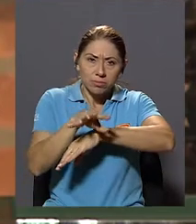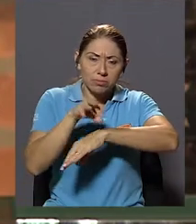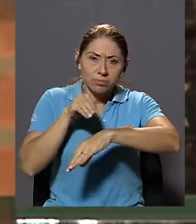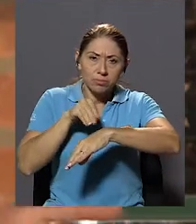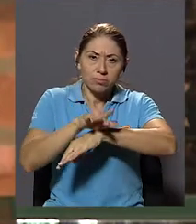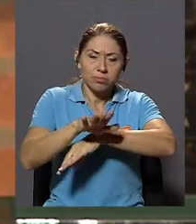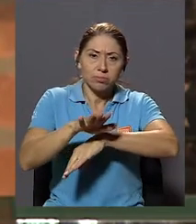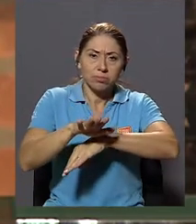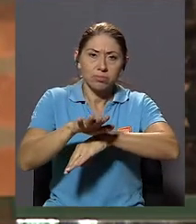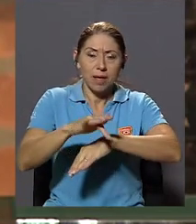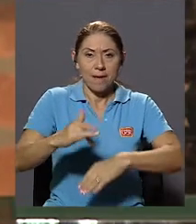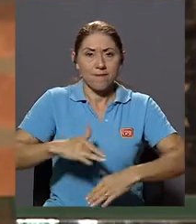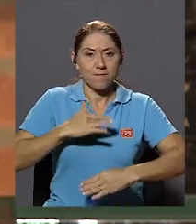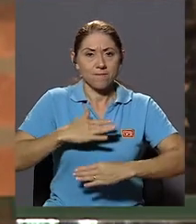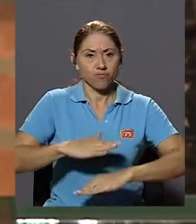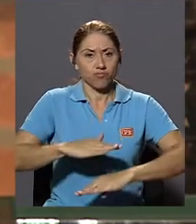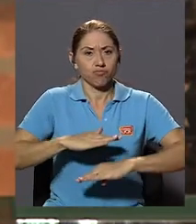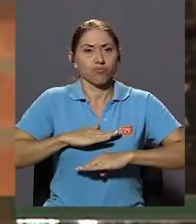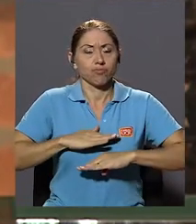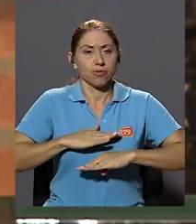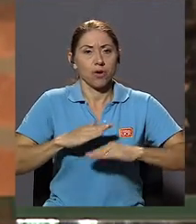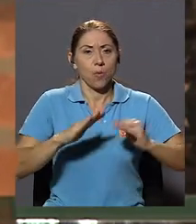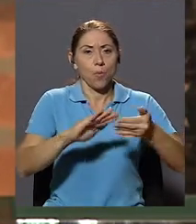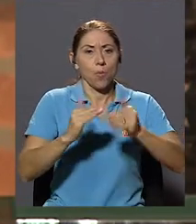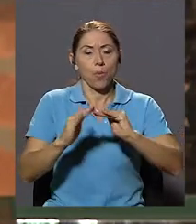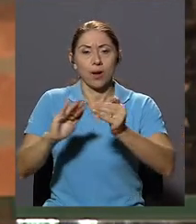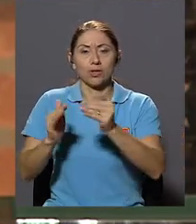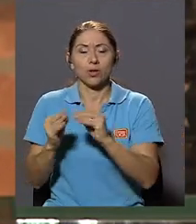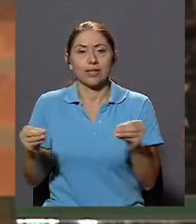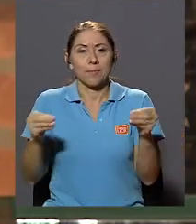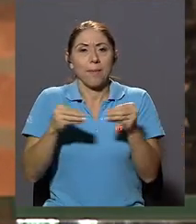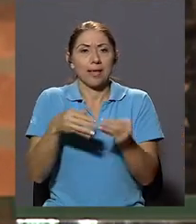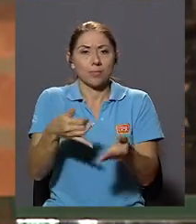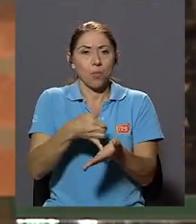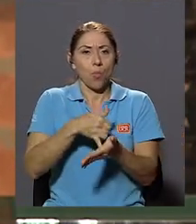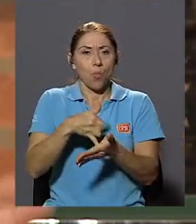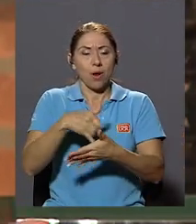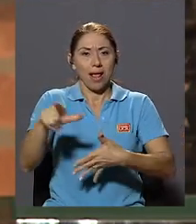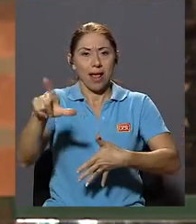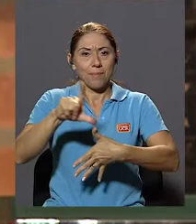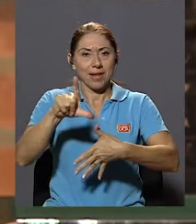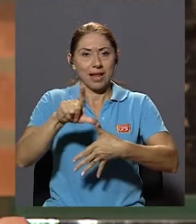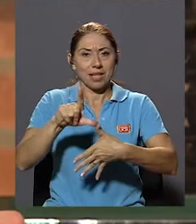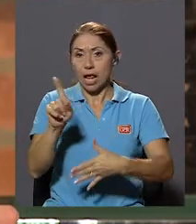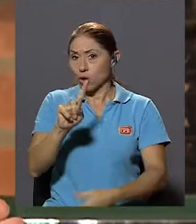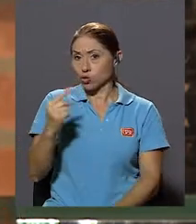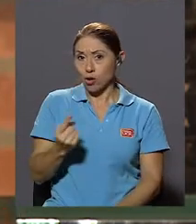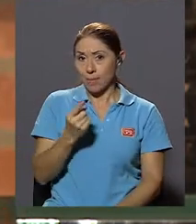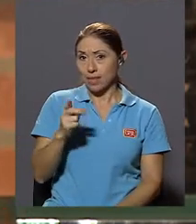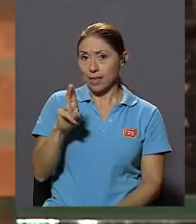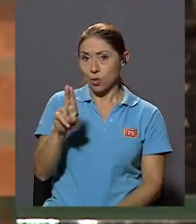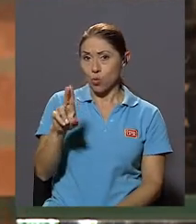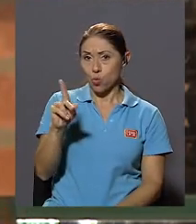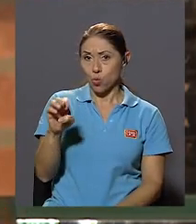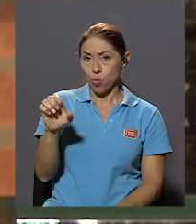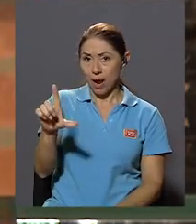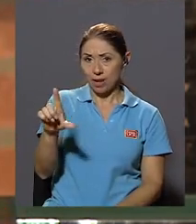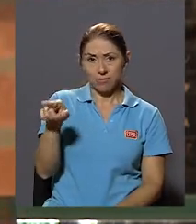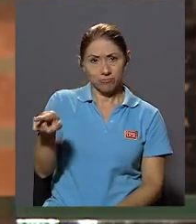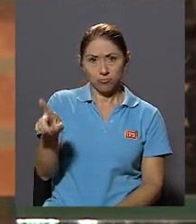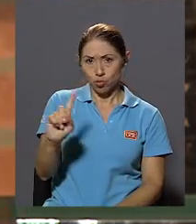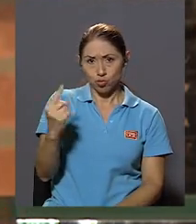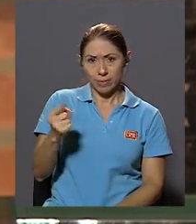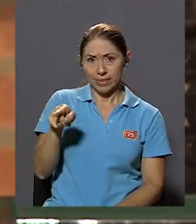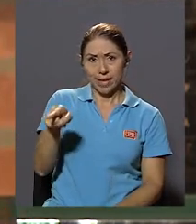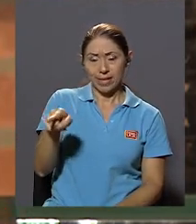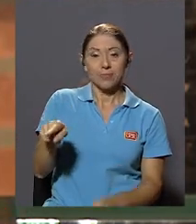bienestar De las poblaciones Más vulnerables De América Latina Y no solo En la UDUAL Lo hemos hecho Lo hemos propuesto También